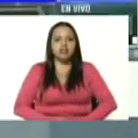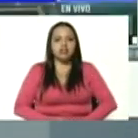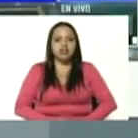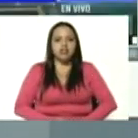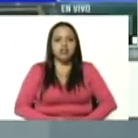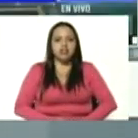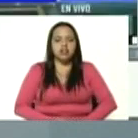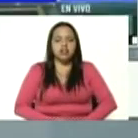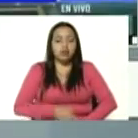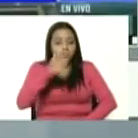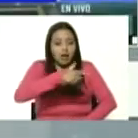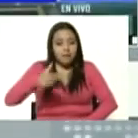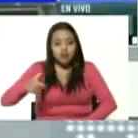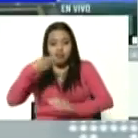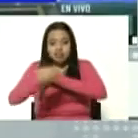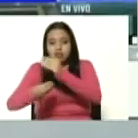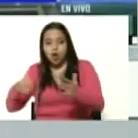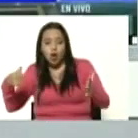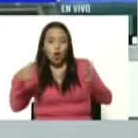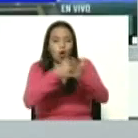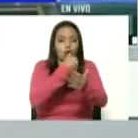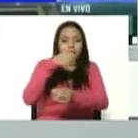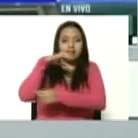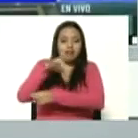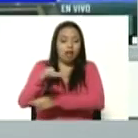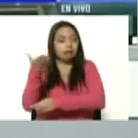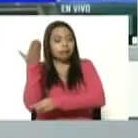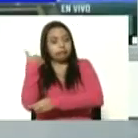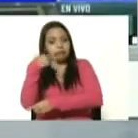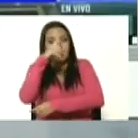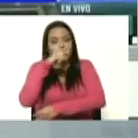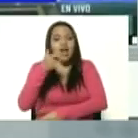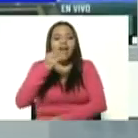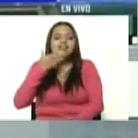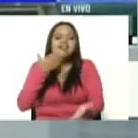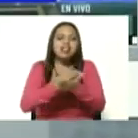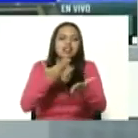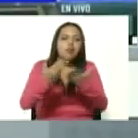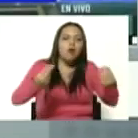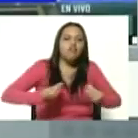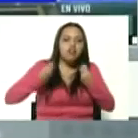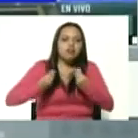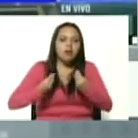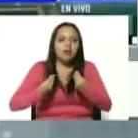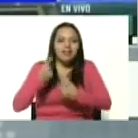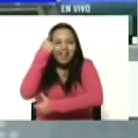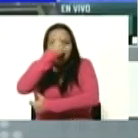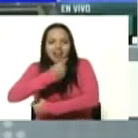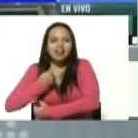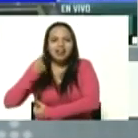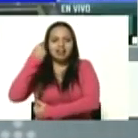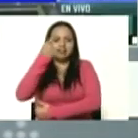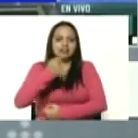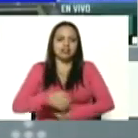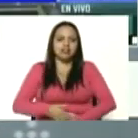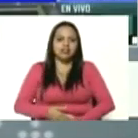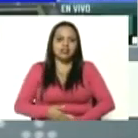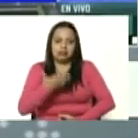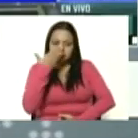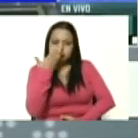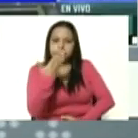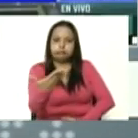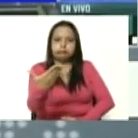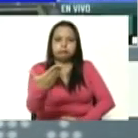golpistas contra su golpe de estado fue testimonio vivo fue el rostro de las víctimas